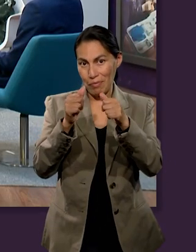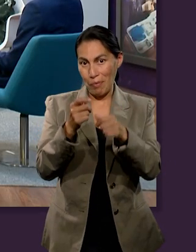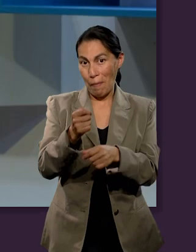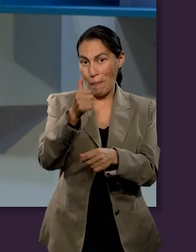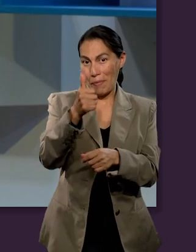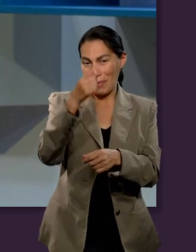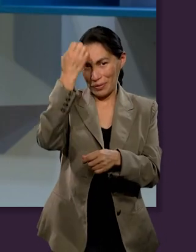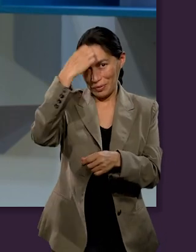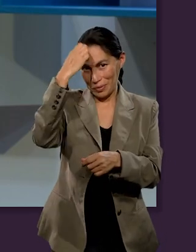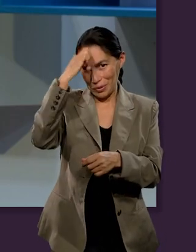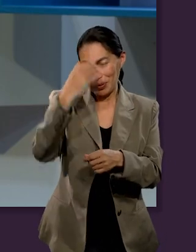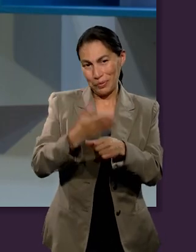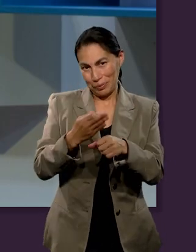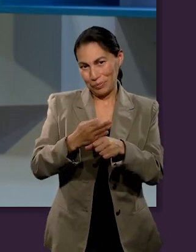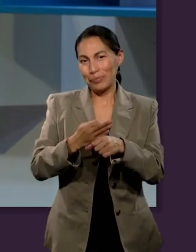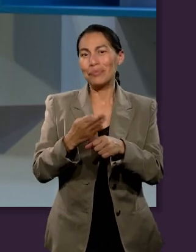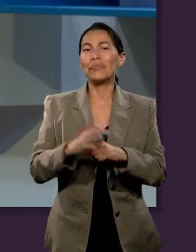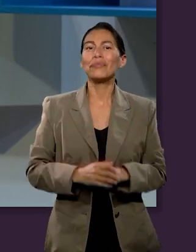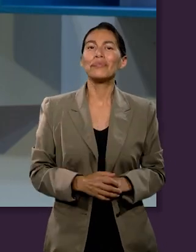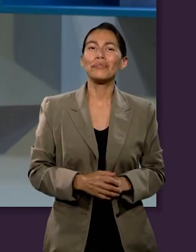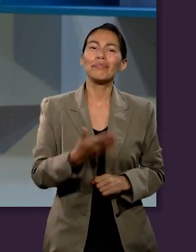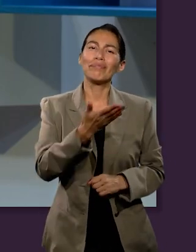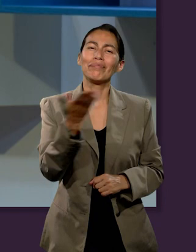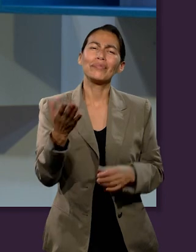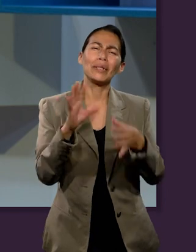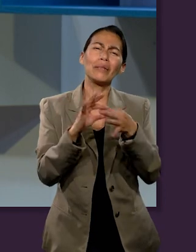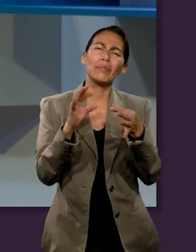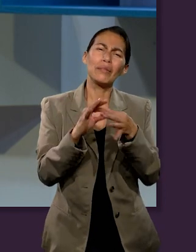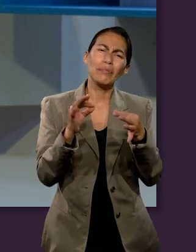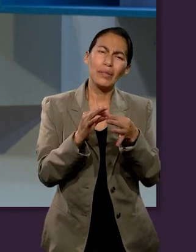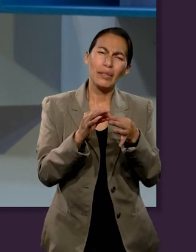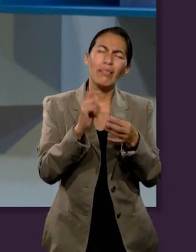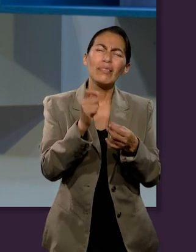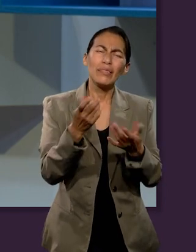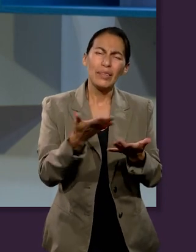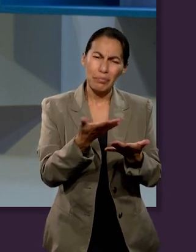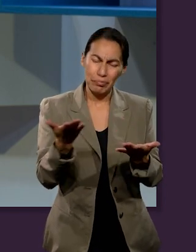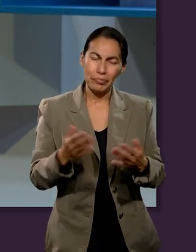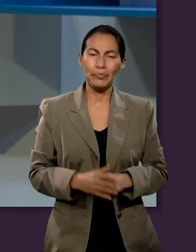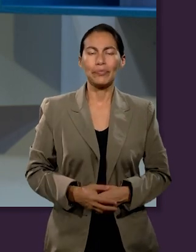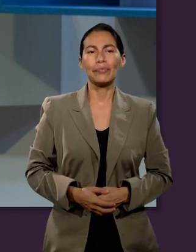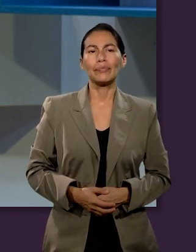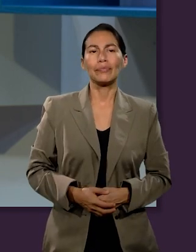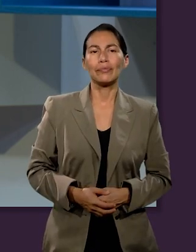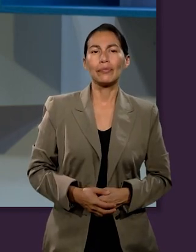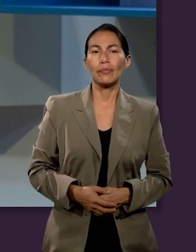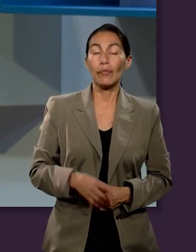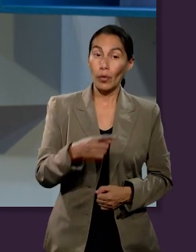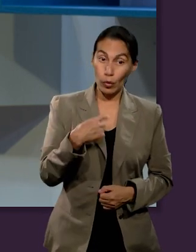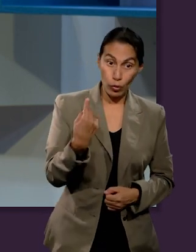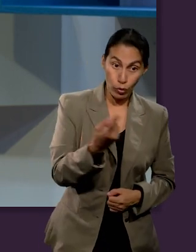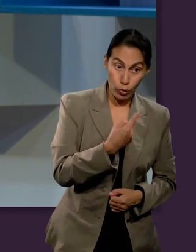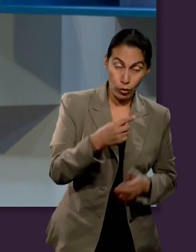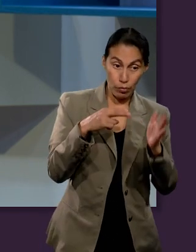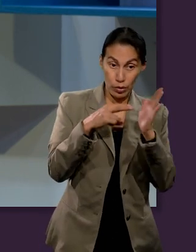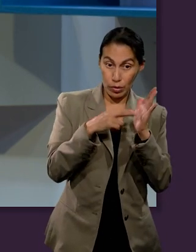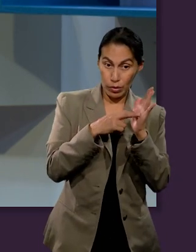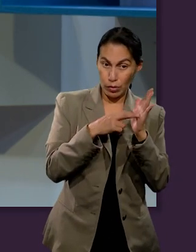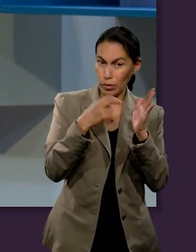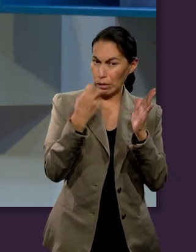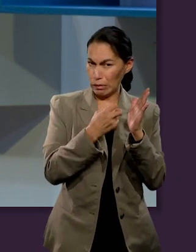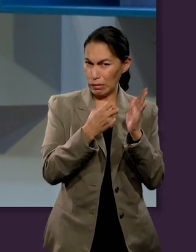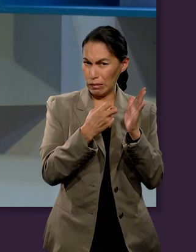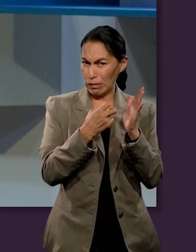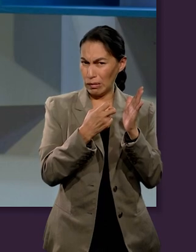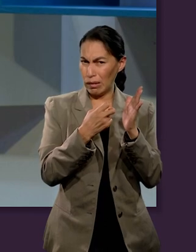Muy bien, vamos a hacer un pequeño corte, una pequeña pausa, para poder escuchar al primero de nuestros expertos de